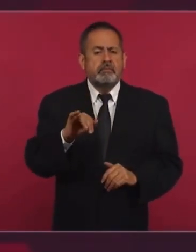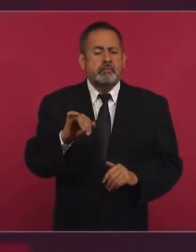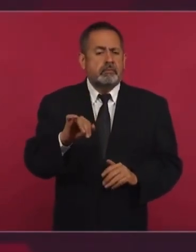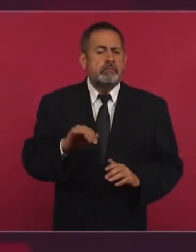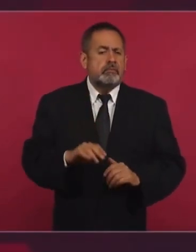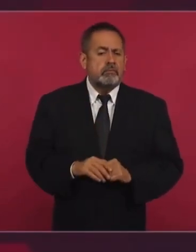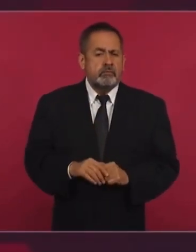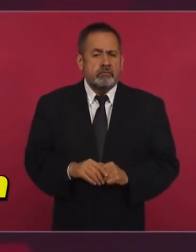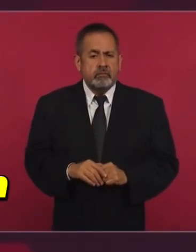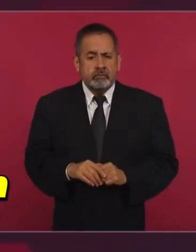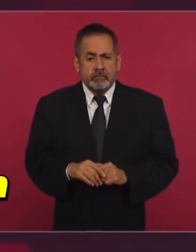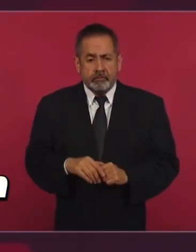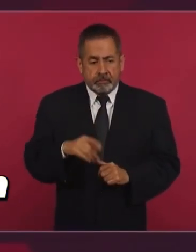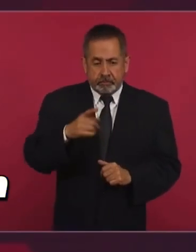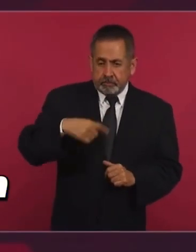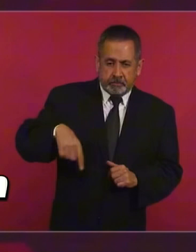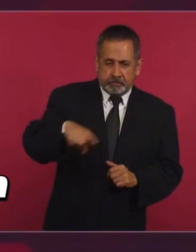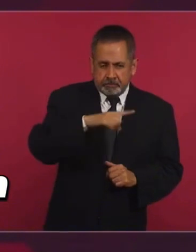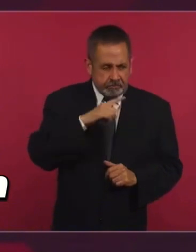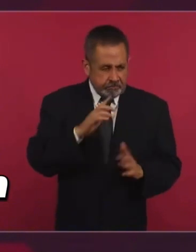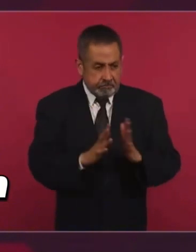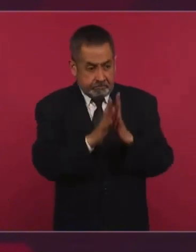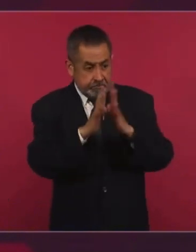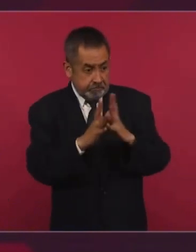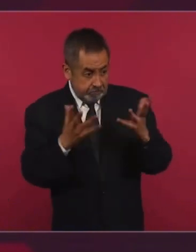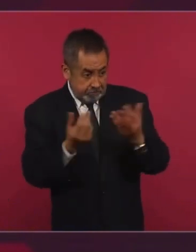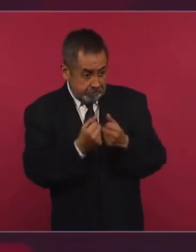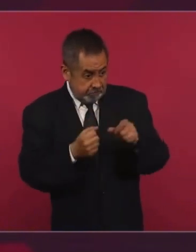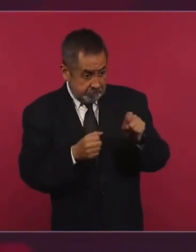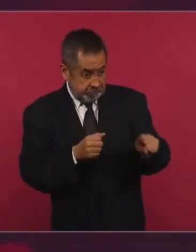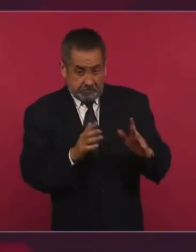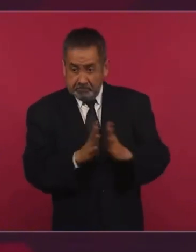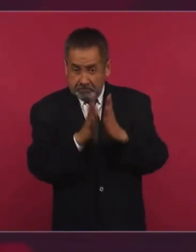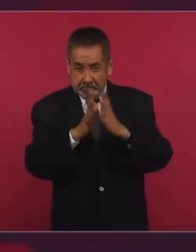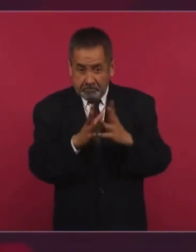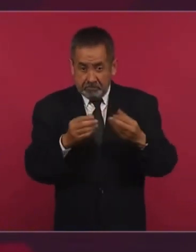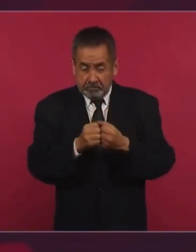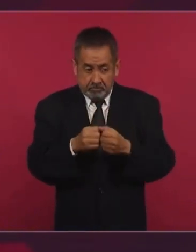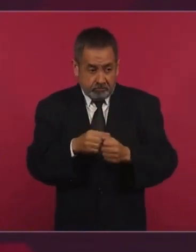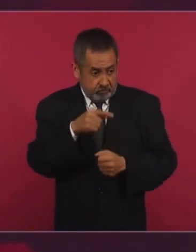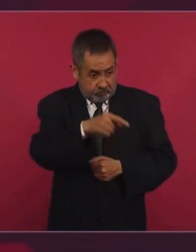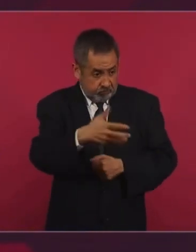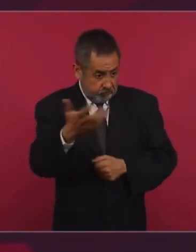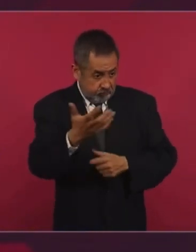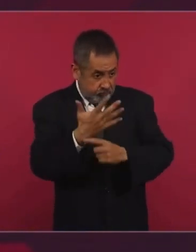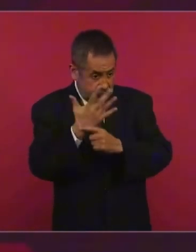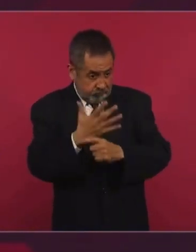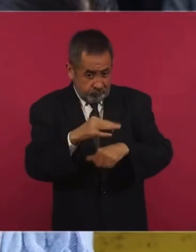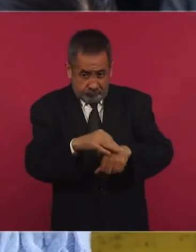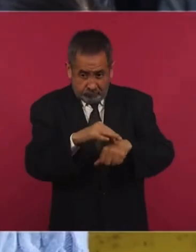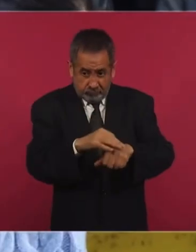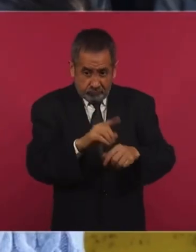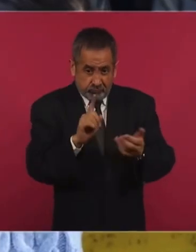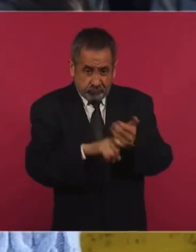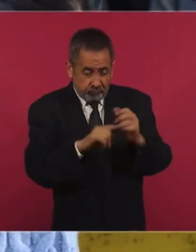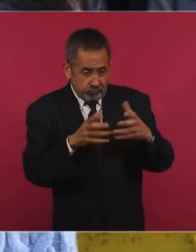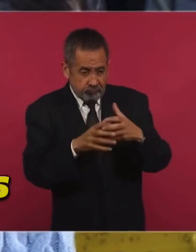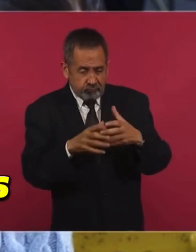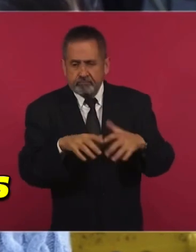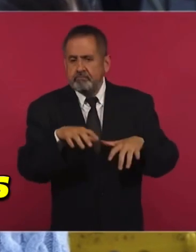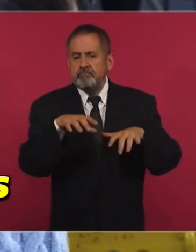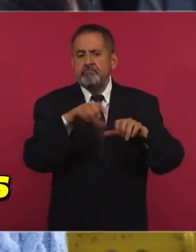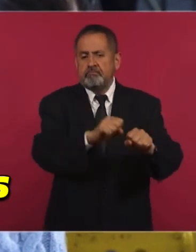todos los que se consideran que han participado de manera directa o indirecta son